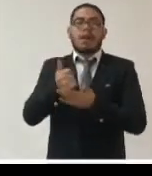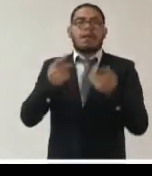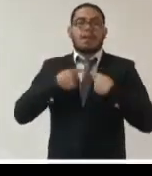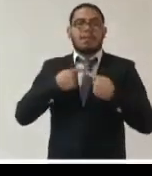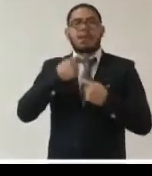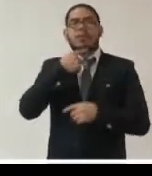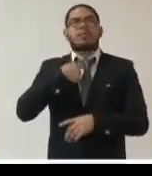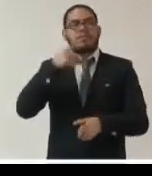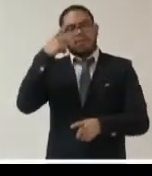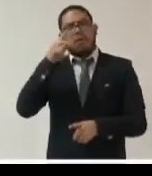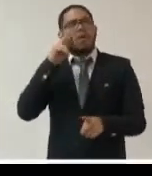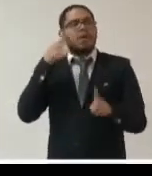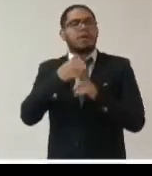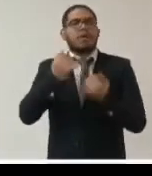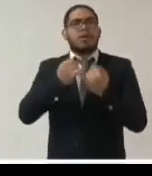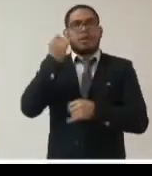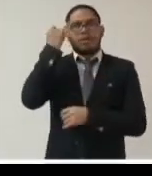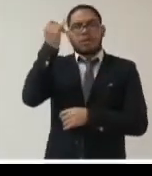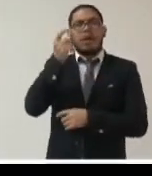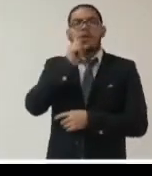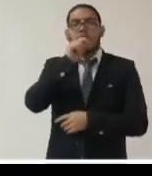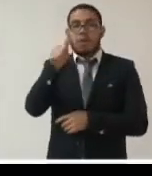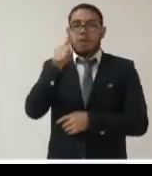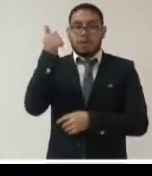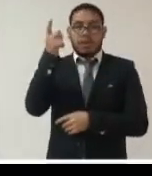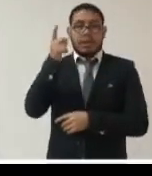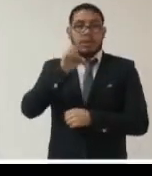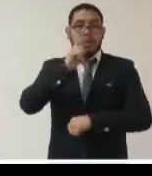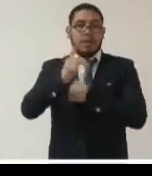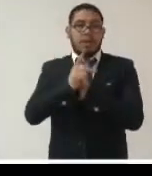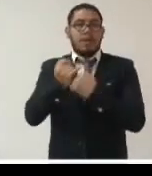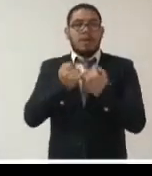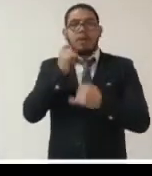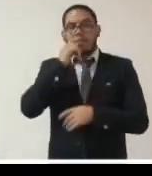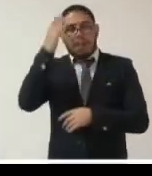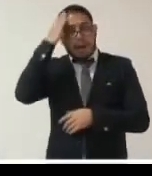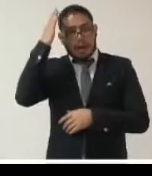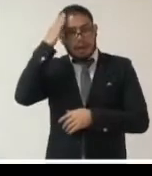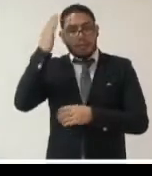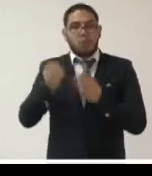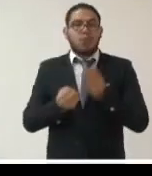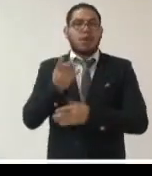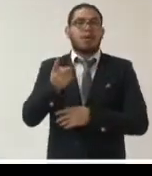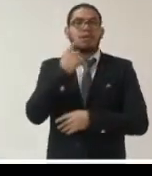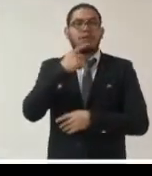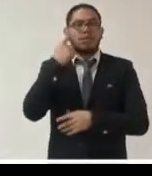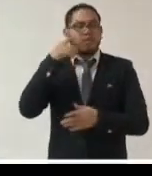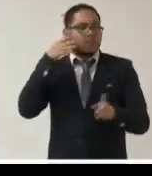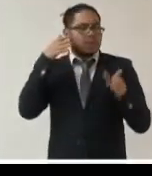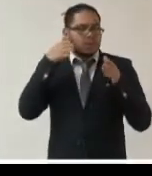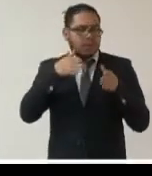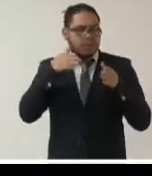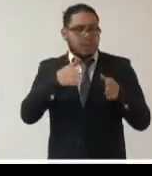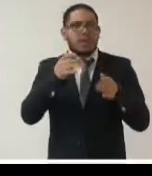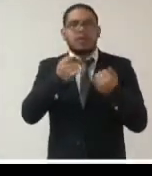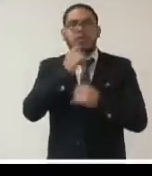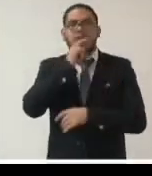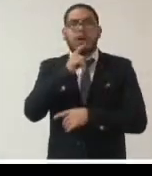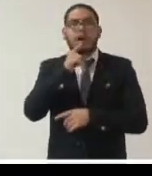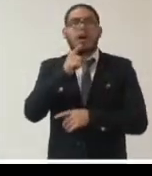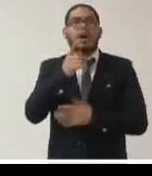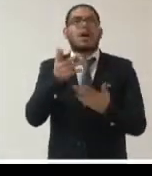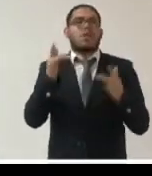iniciativas que ha habido por ejemplo en Europa para liderar apps aplicando los principios de centralización de rastreo de